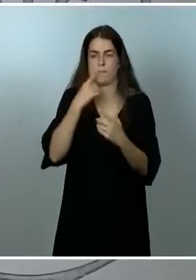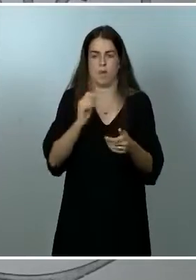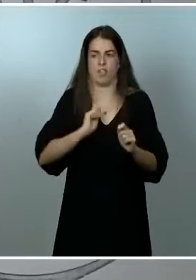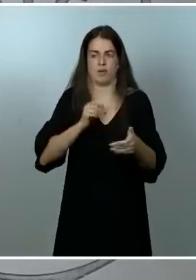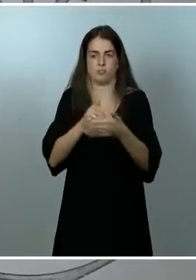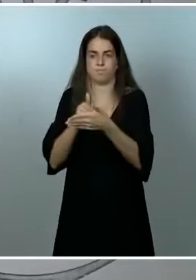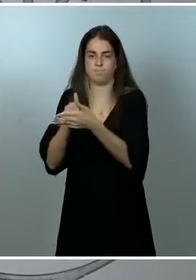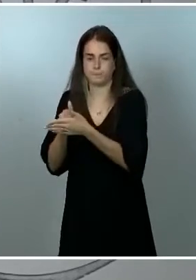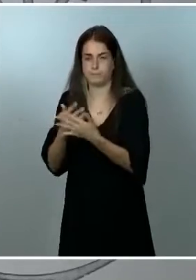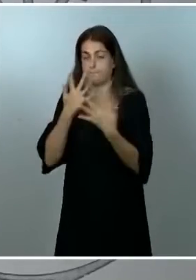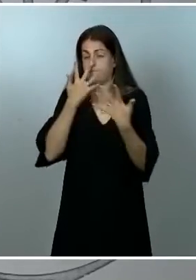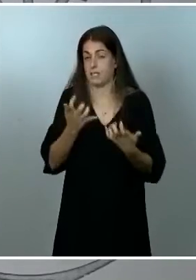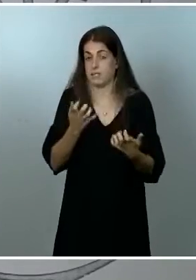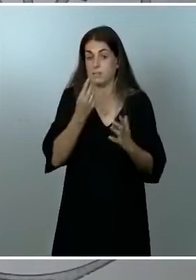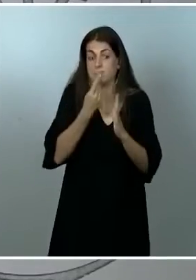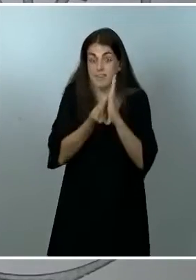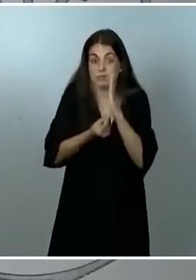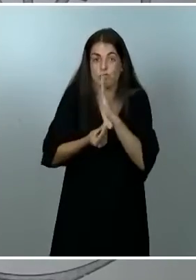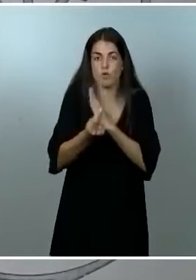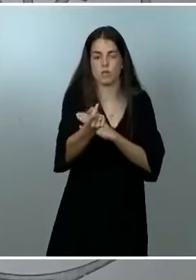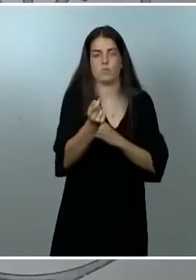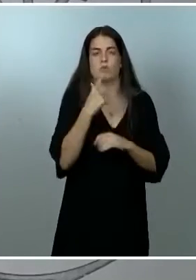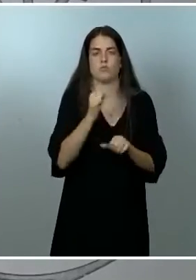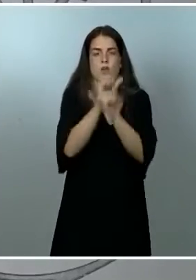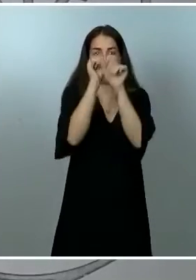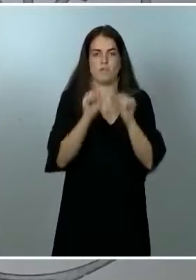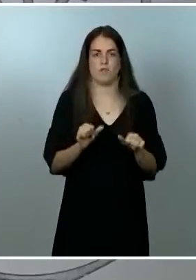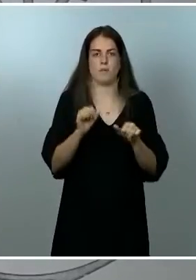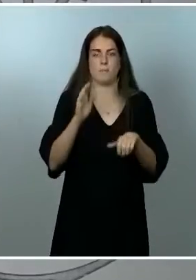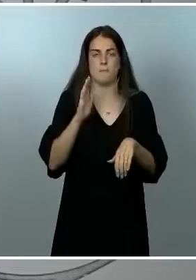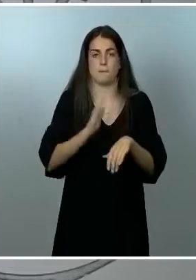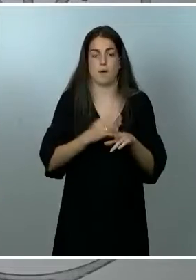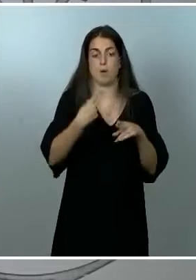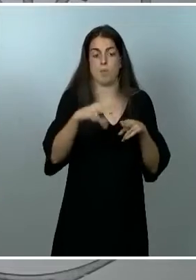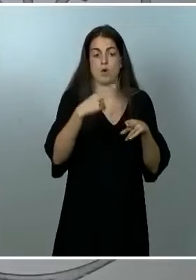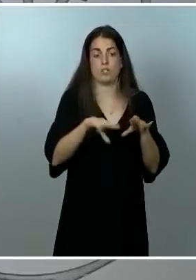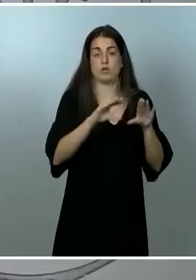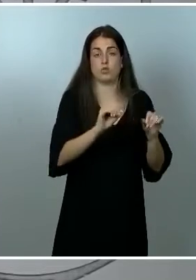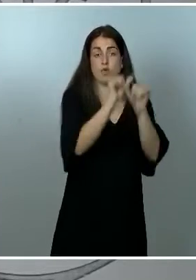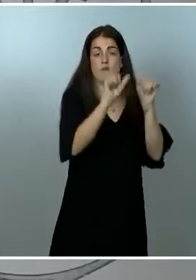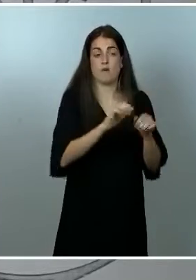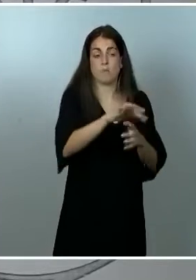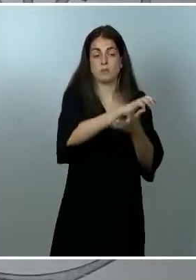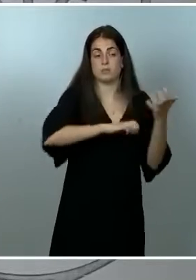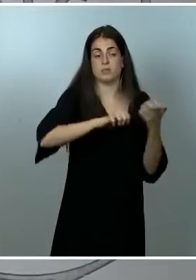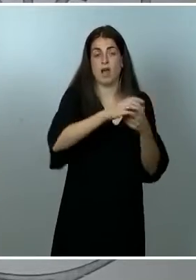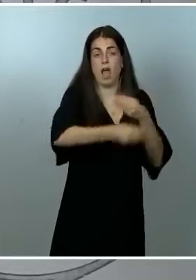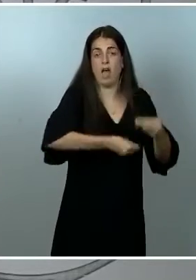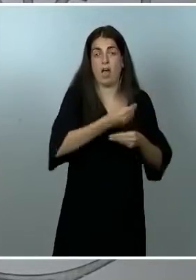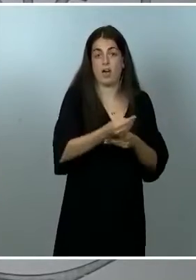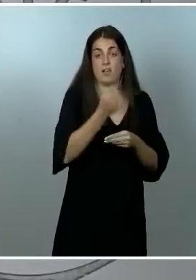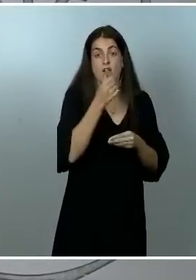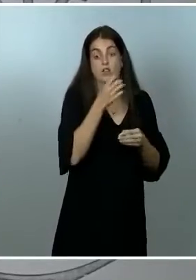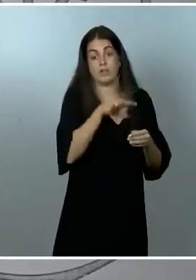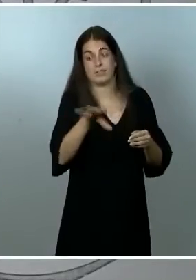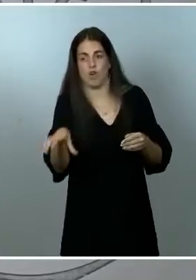transfugismo es una forma más de hacer política para el Partido Popular que recurrirá a ello cuando le convenga y le